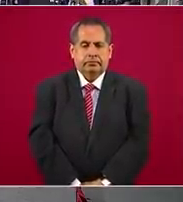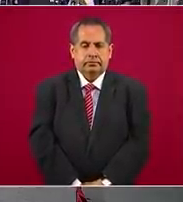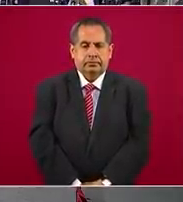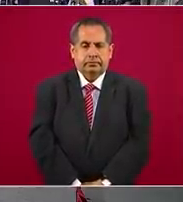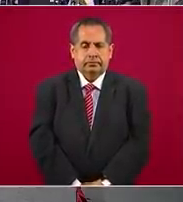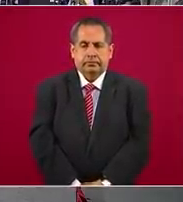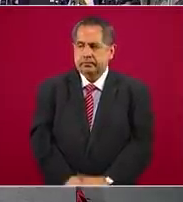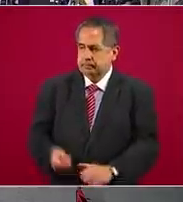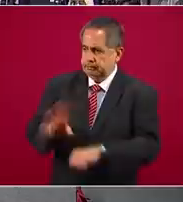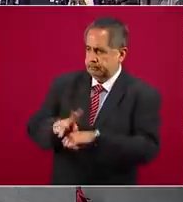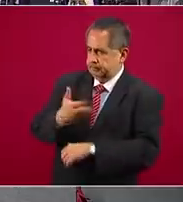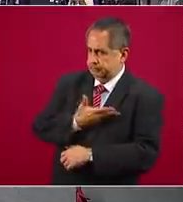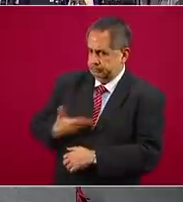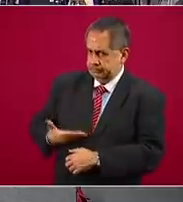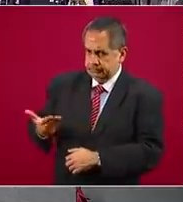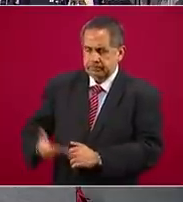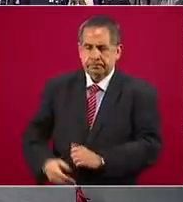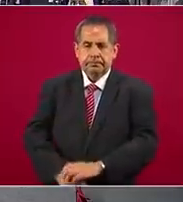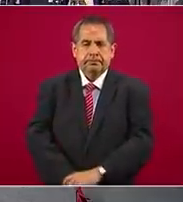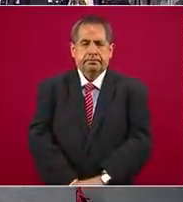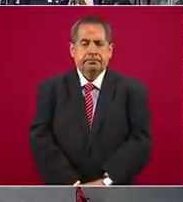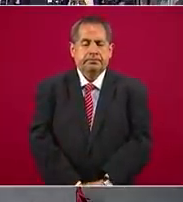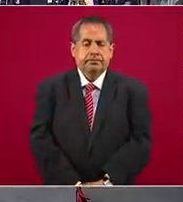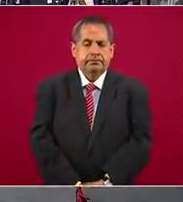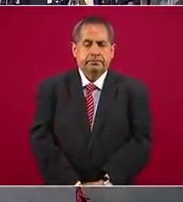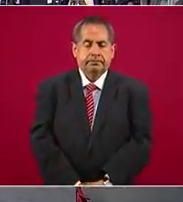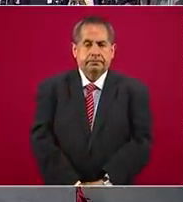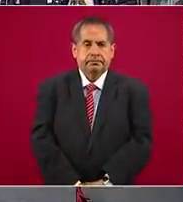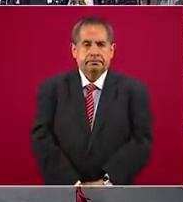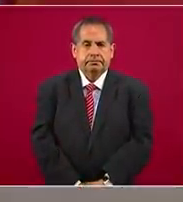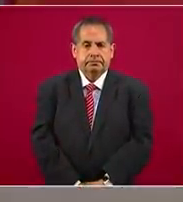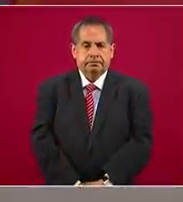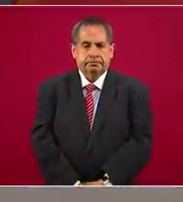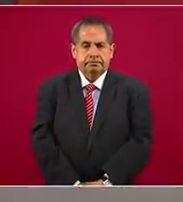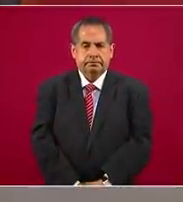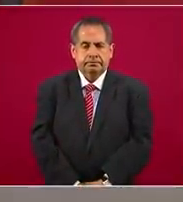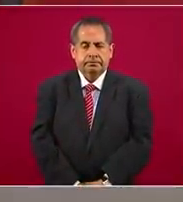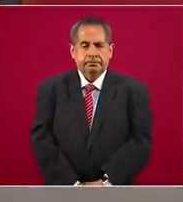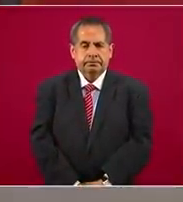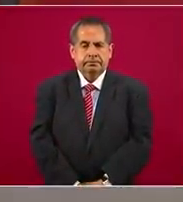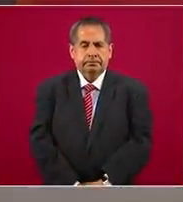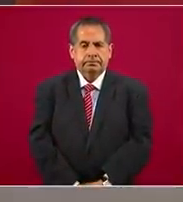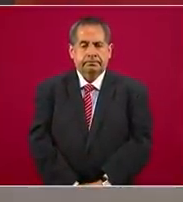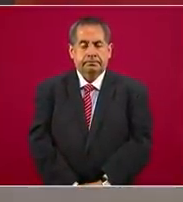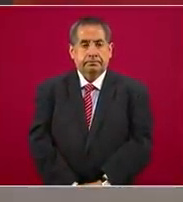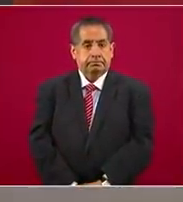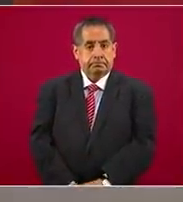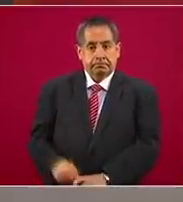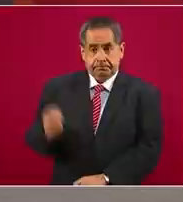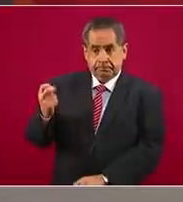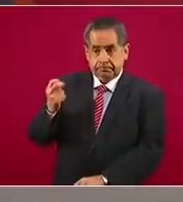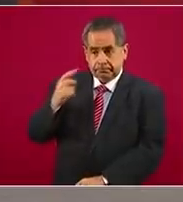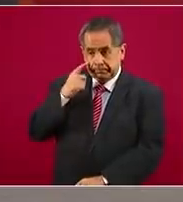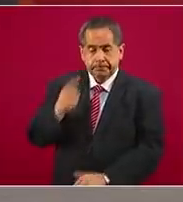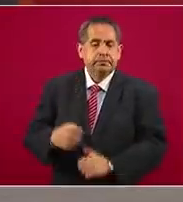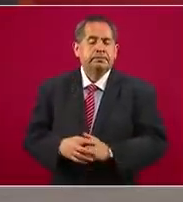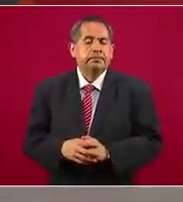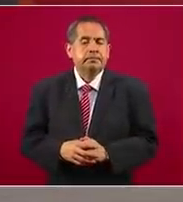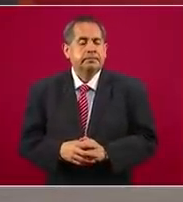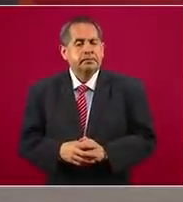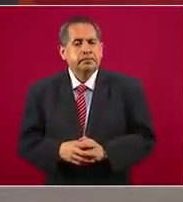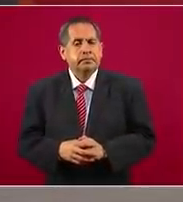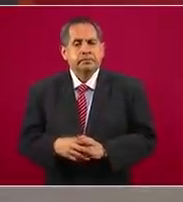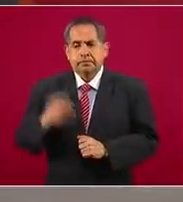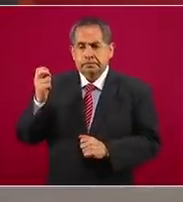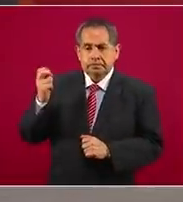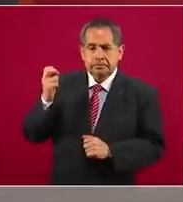Compromiso, señor presidente. Por favor, lámina. Bien, aquí tenemos los efectivos que tenemos